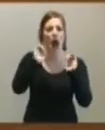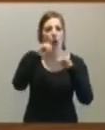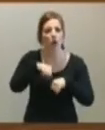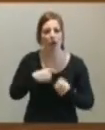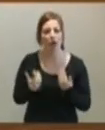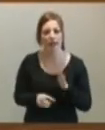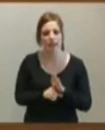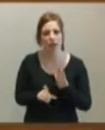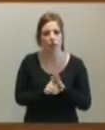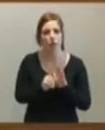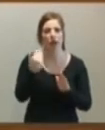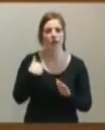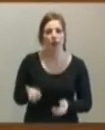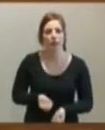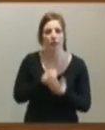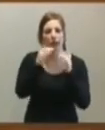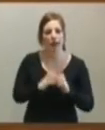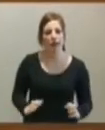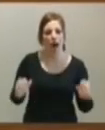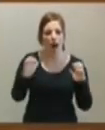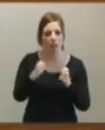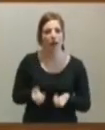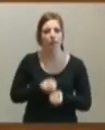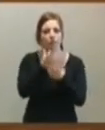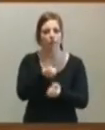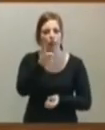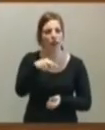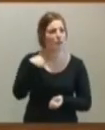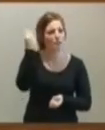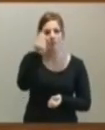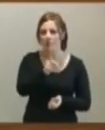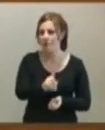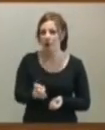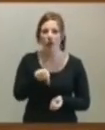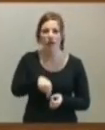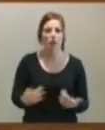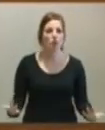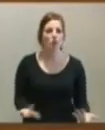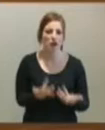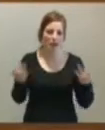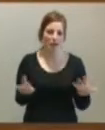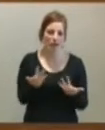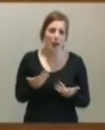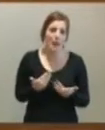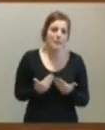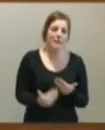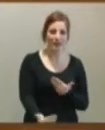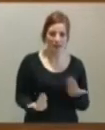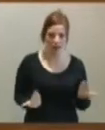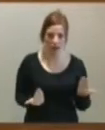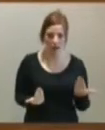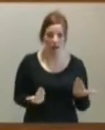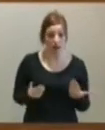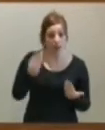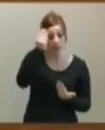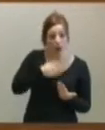se ha pronunciado la Cámara reiteradamente. Por lo cual, no creo que existiese ninguna urgencia más allá, ya digo, de su criterio,